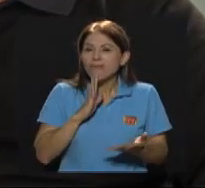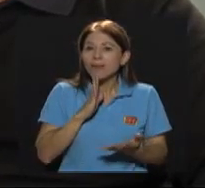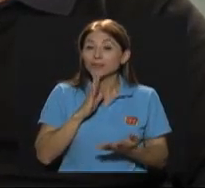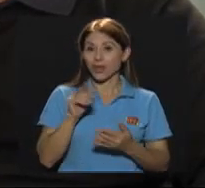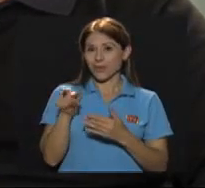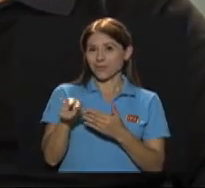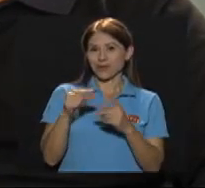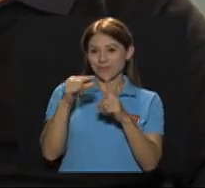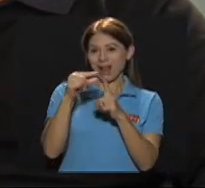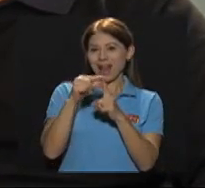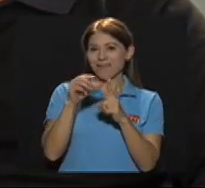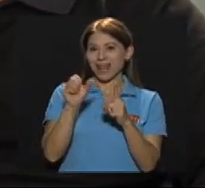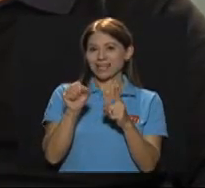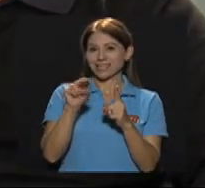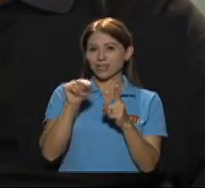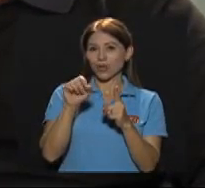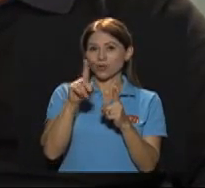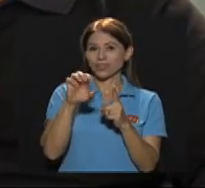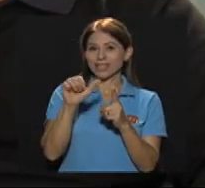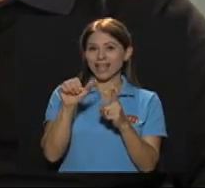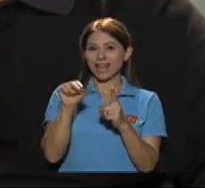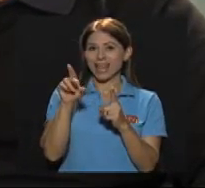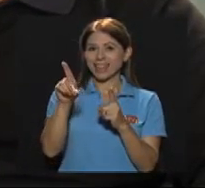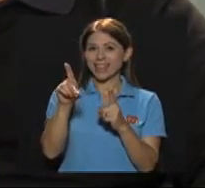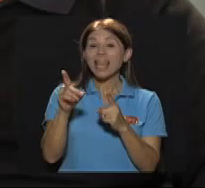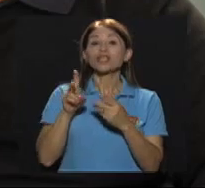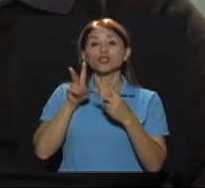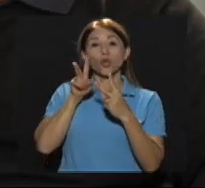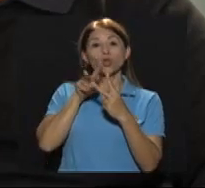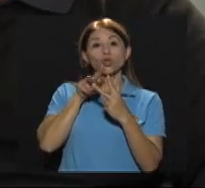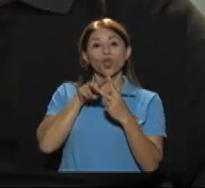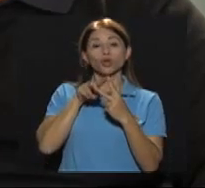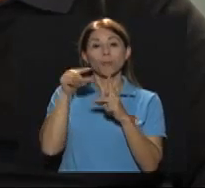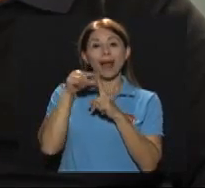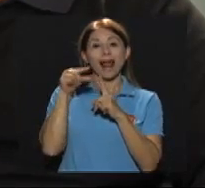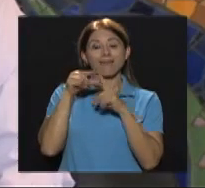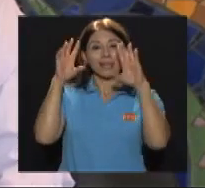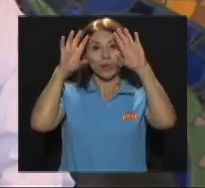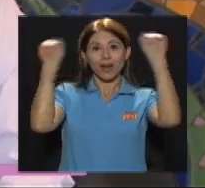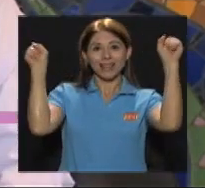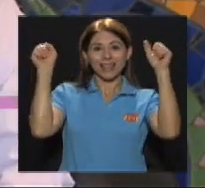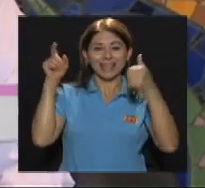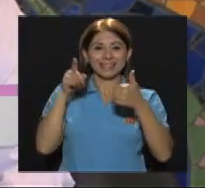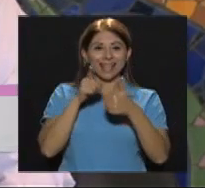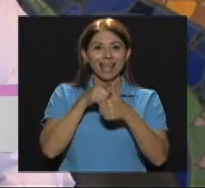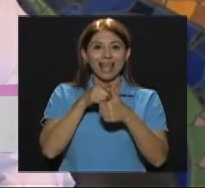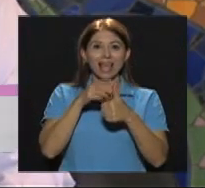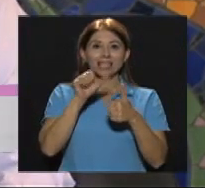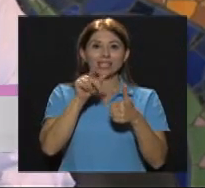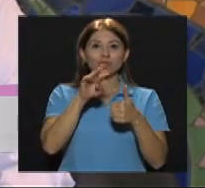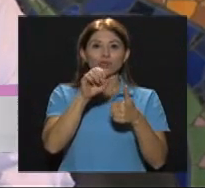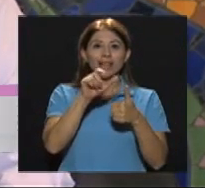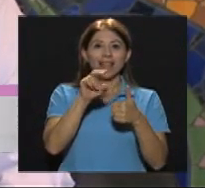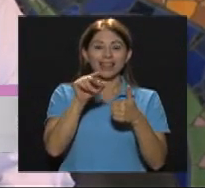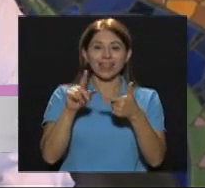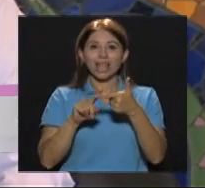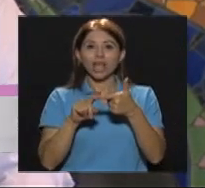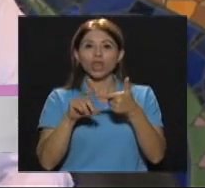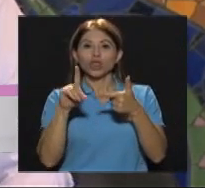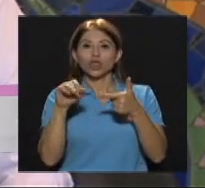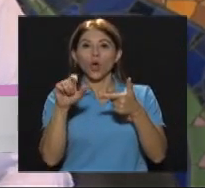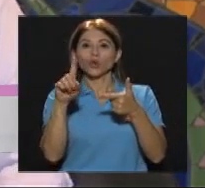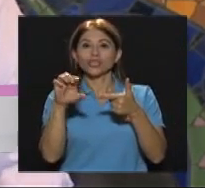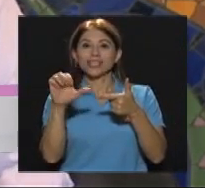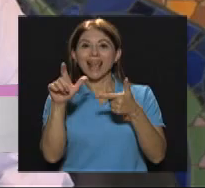snusselen es una palabra que se deriva de la contracción de dos palabras holandesas Snusselen y doselen que significa